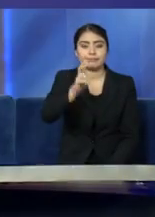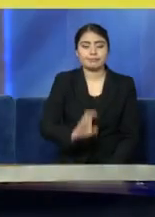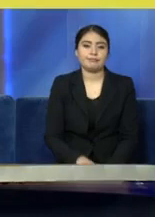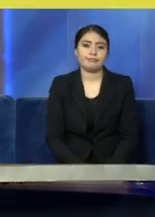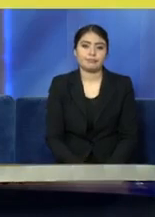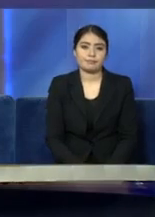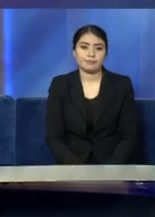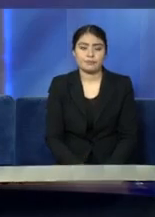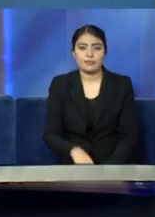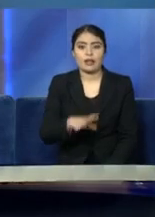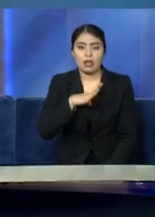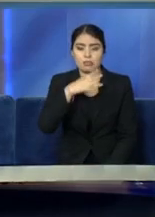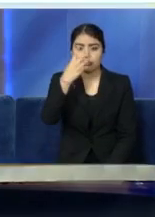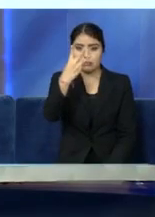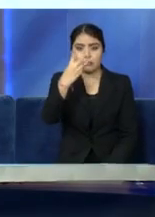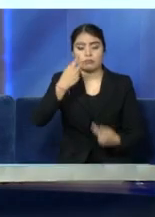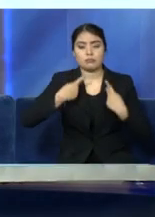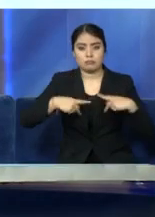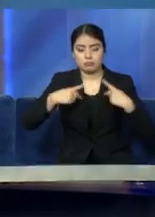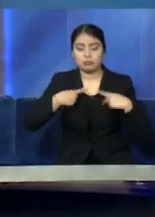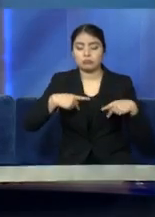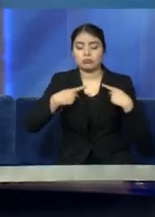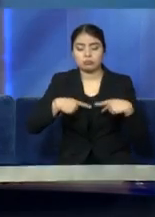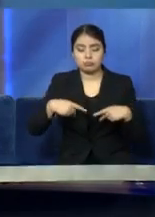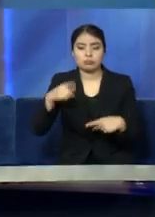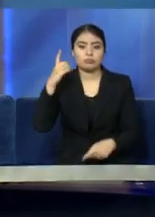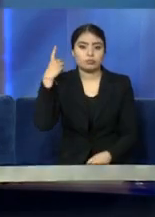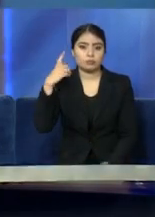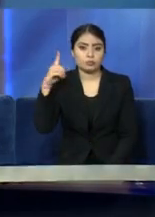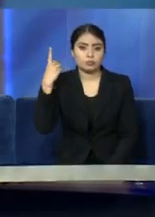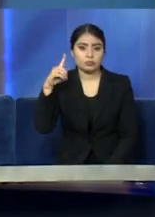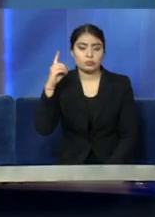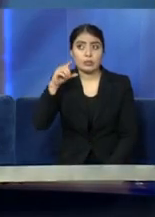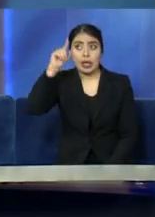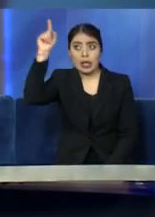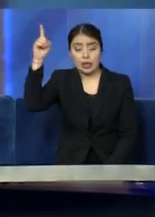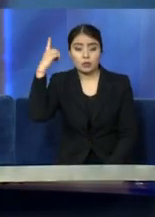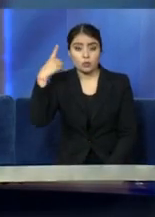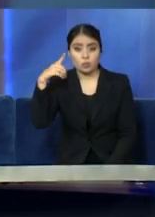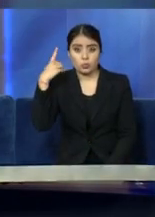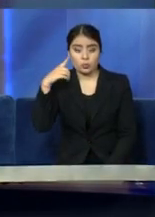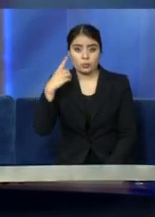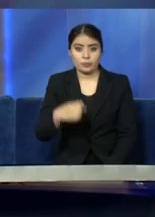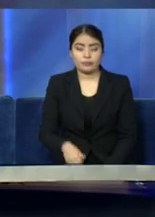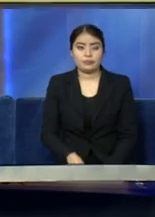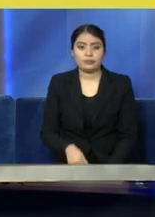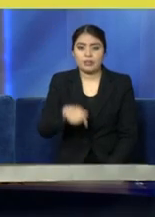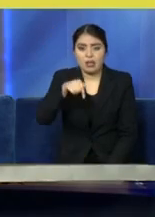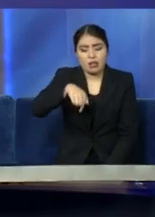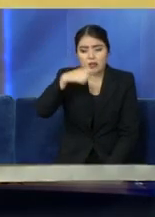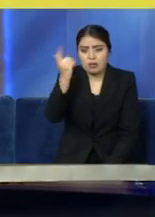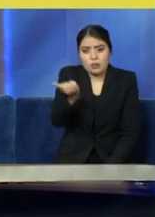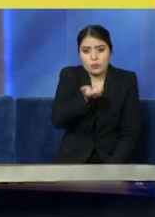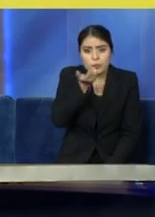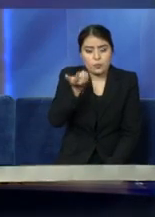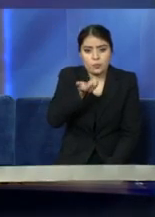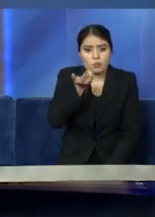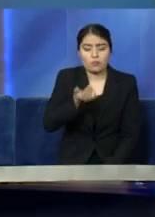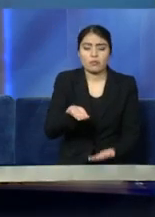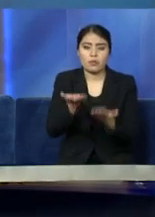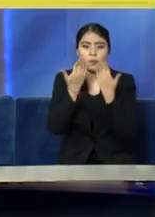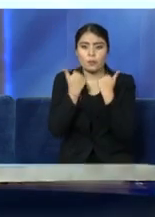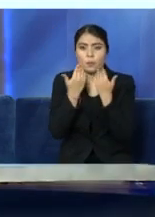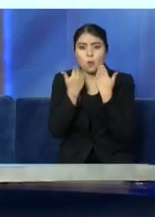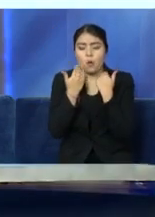Los tres casos que están confirmados en todo el Estado de Durango están allá en Durango Capital. Aquí en Gómez, si bien no